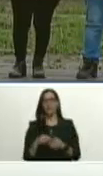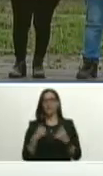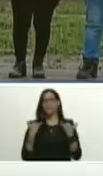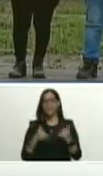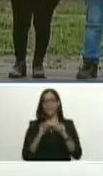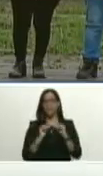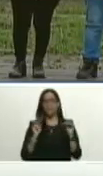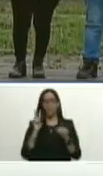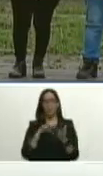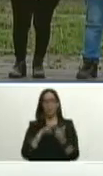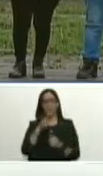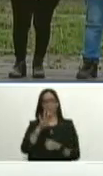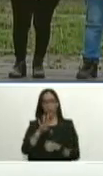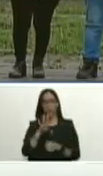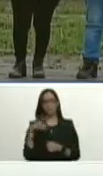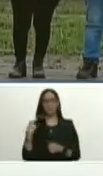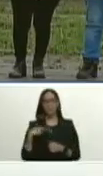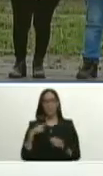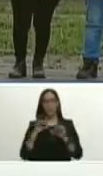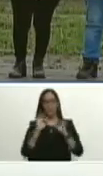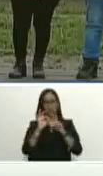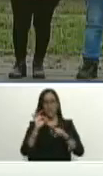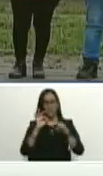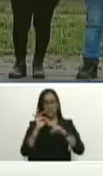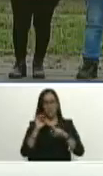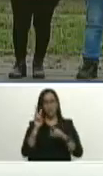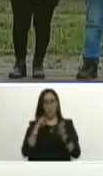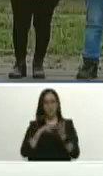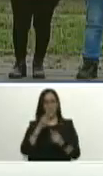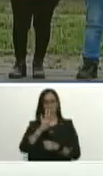tenemos la semilla lista para el 2024